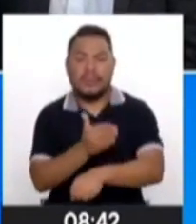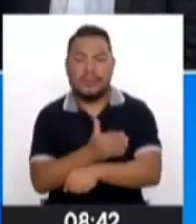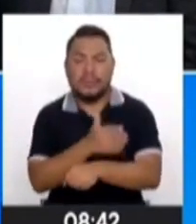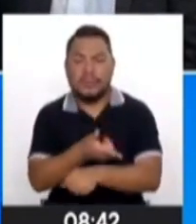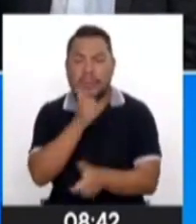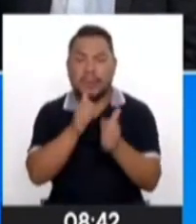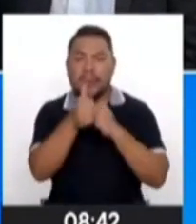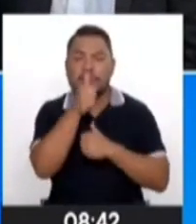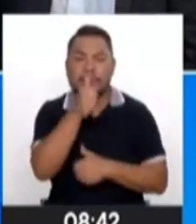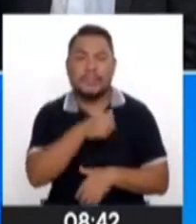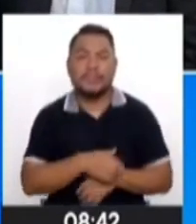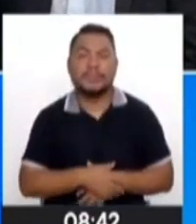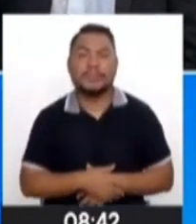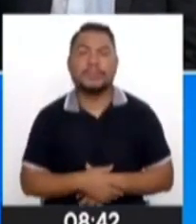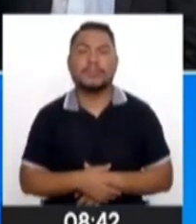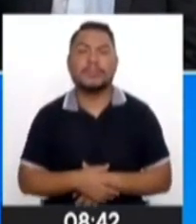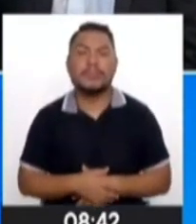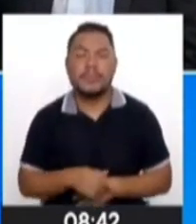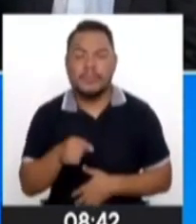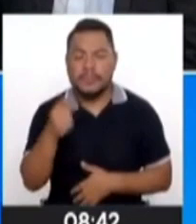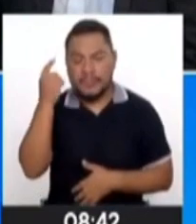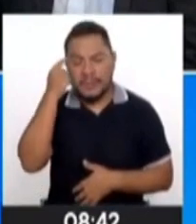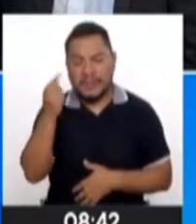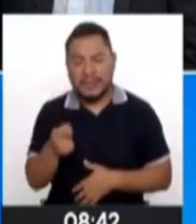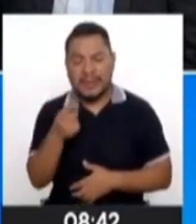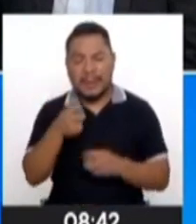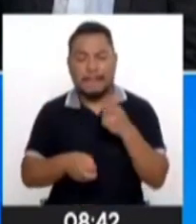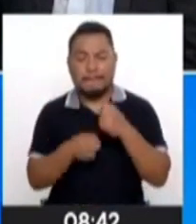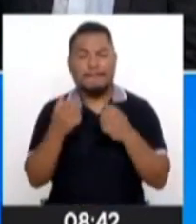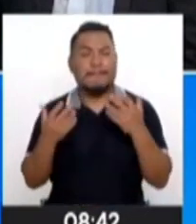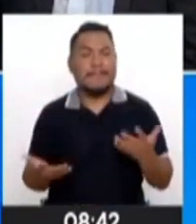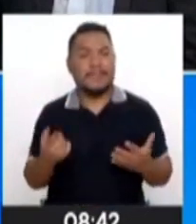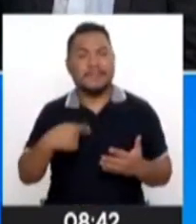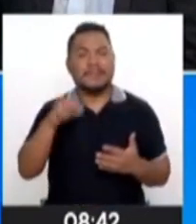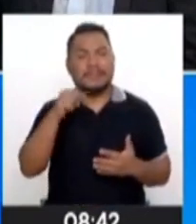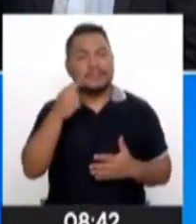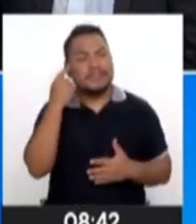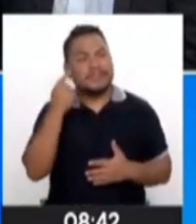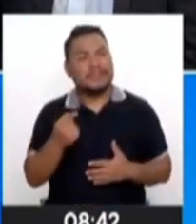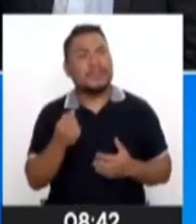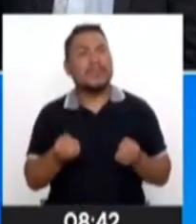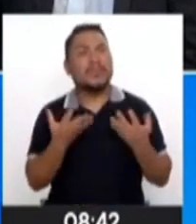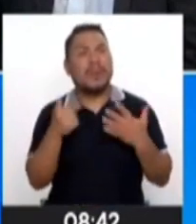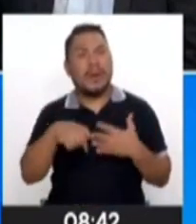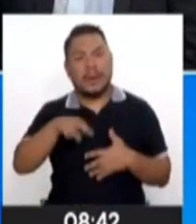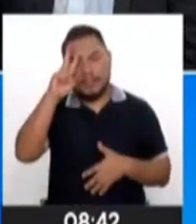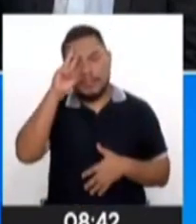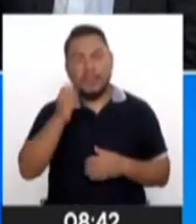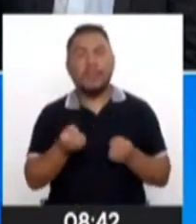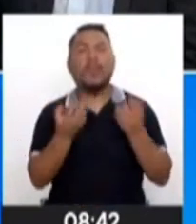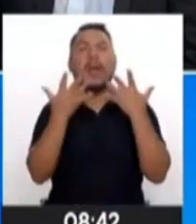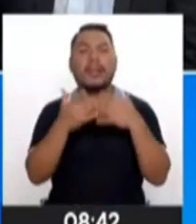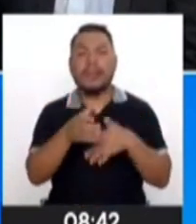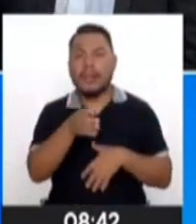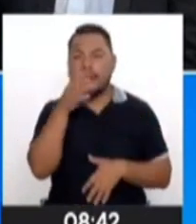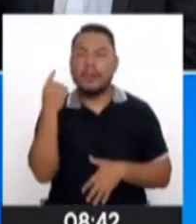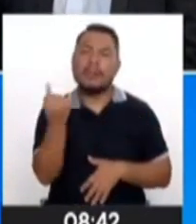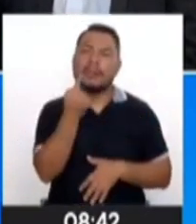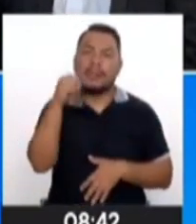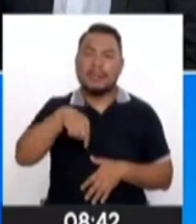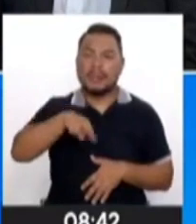Anónimos. Y para entender ante qué problema nos enfrentamos, si lo ponemos en cifras, estamos hablando en nuestro país cuántos alcohólicos